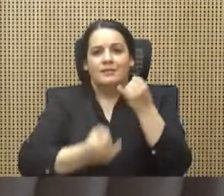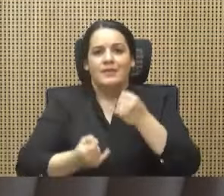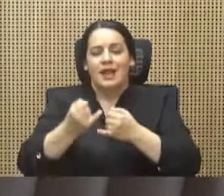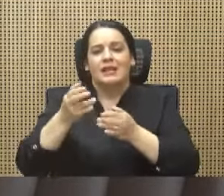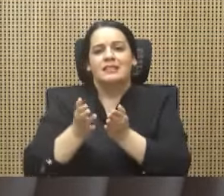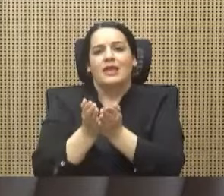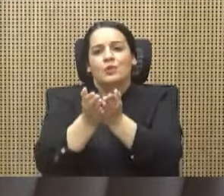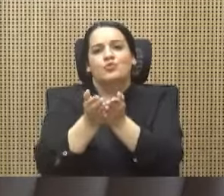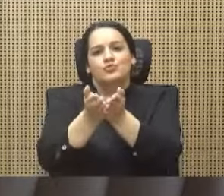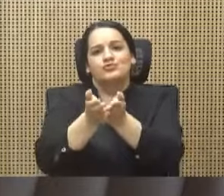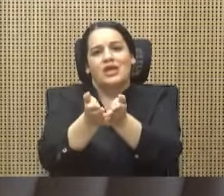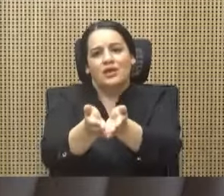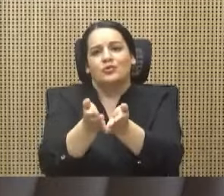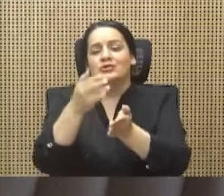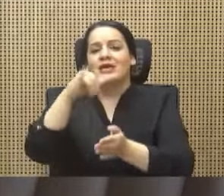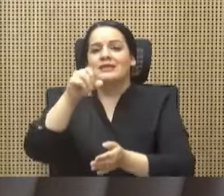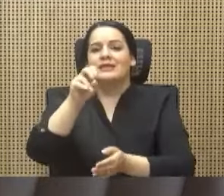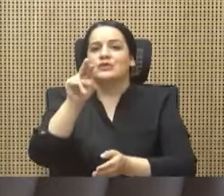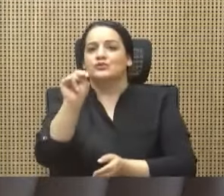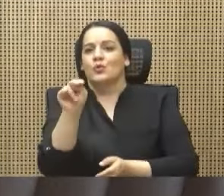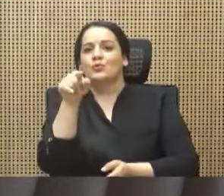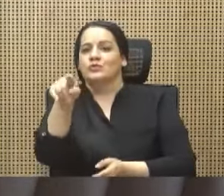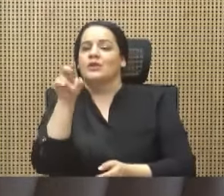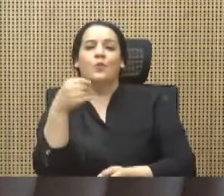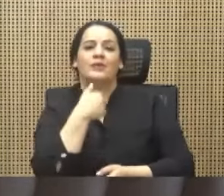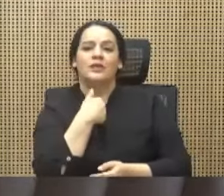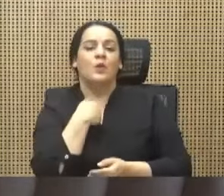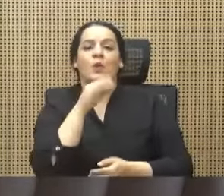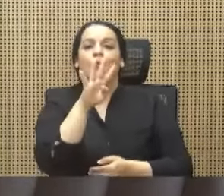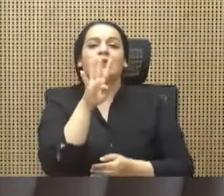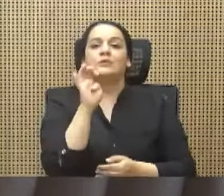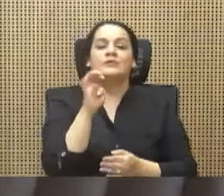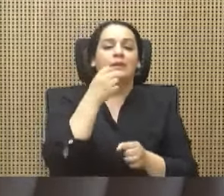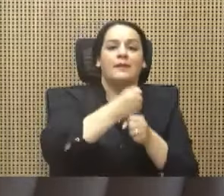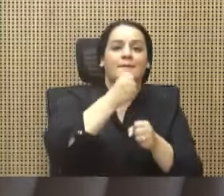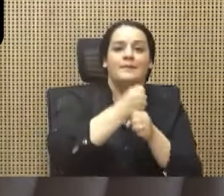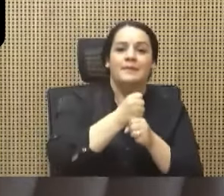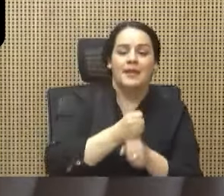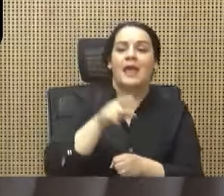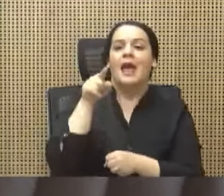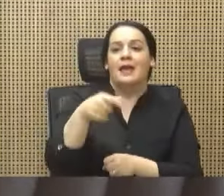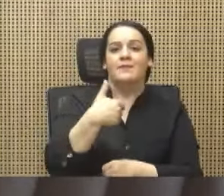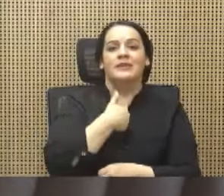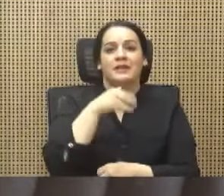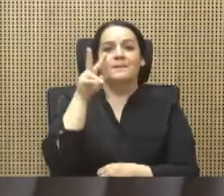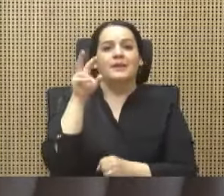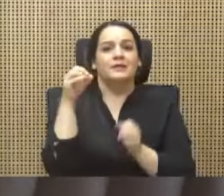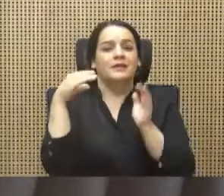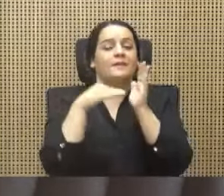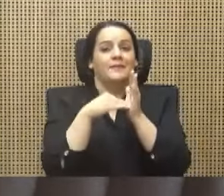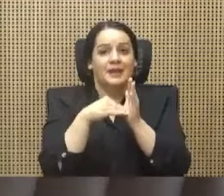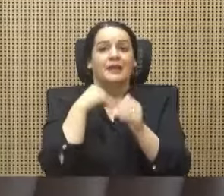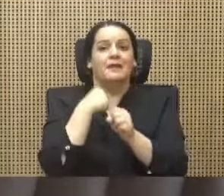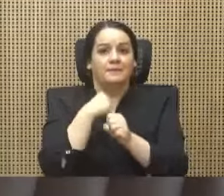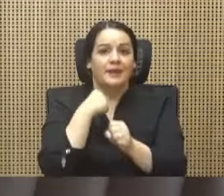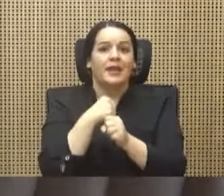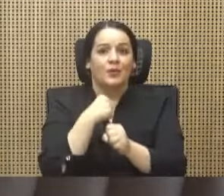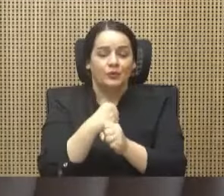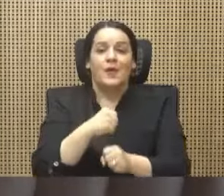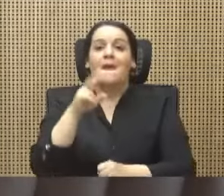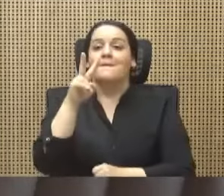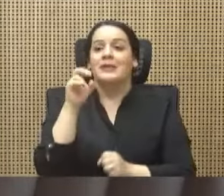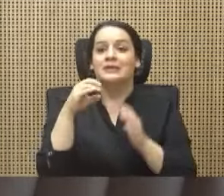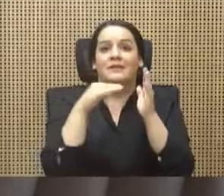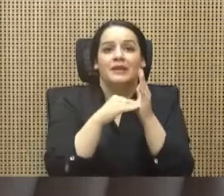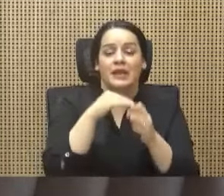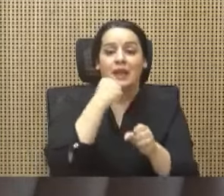Jason, ahí usted no va a tener 400 empleos, va a tener 20 mil empleos. 20 mil empleos para